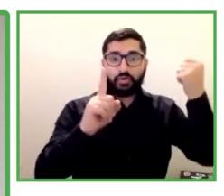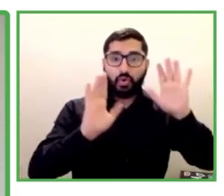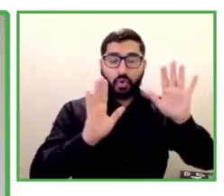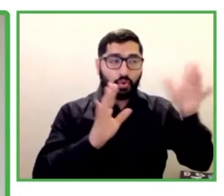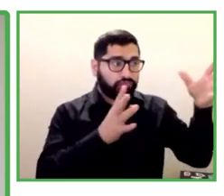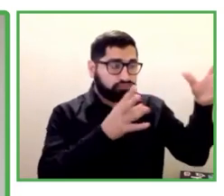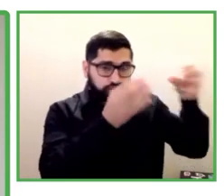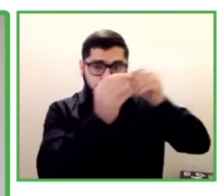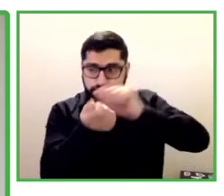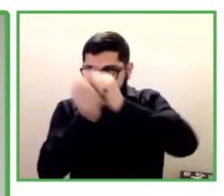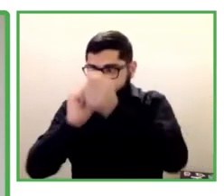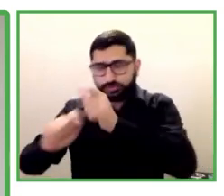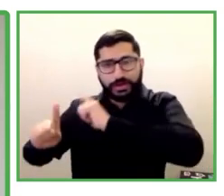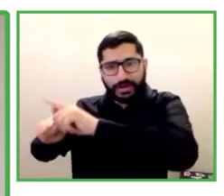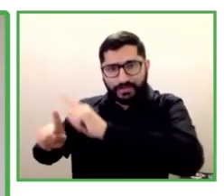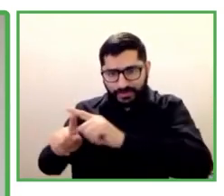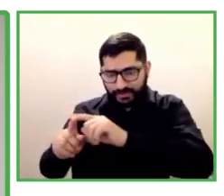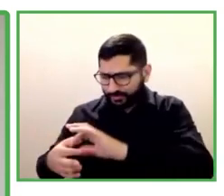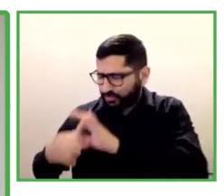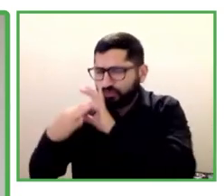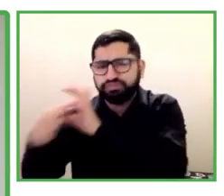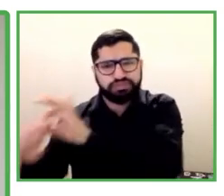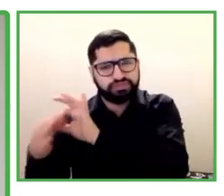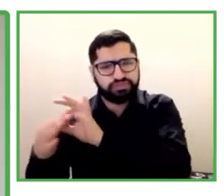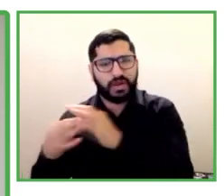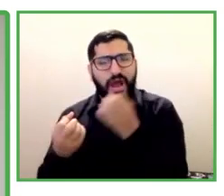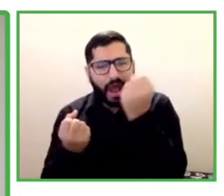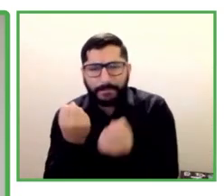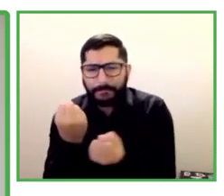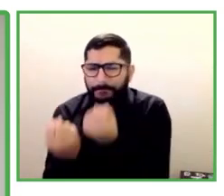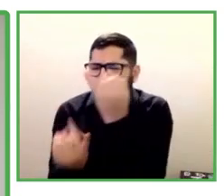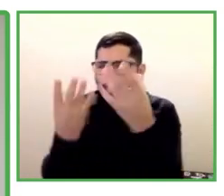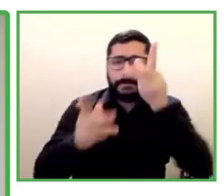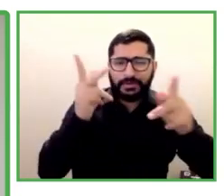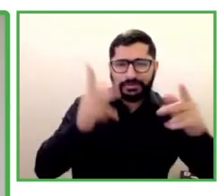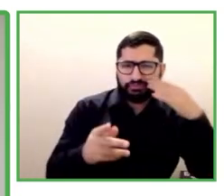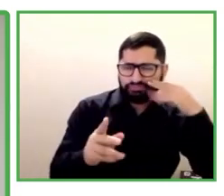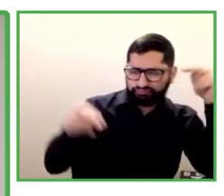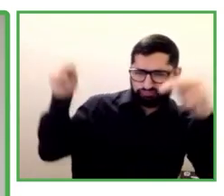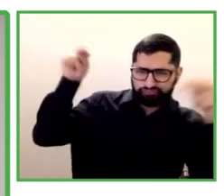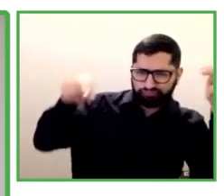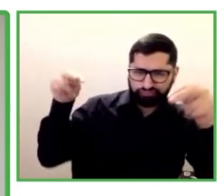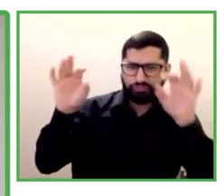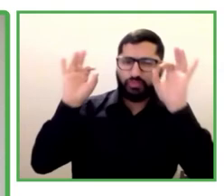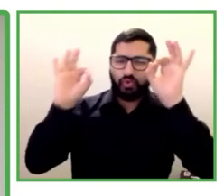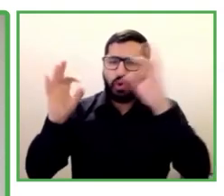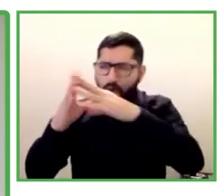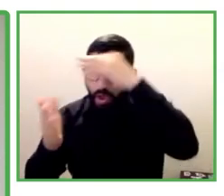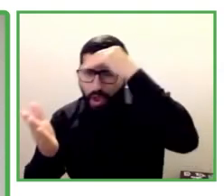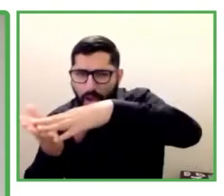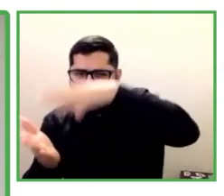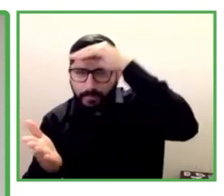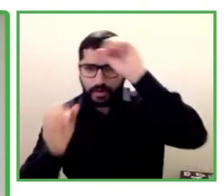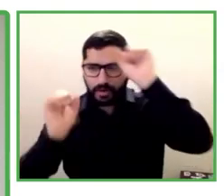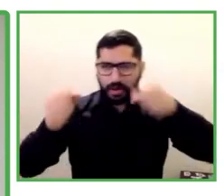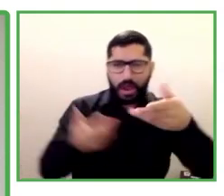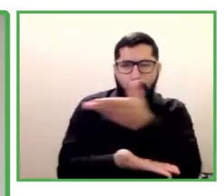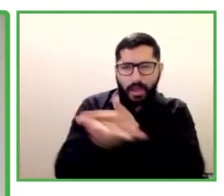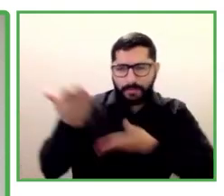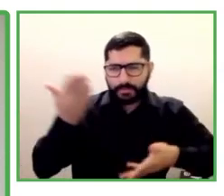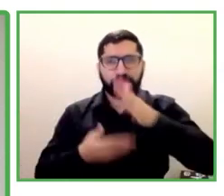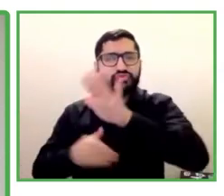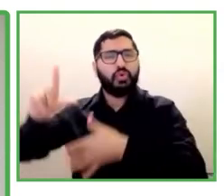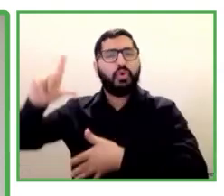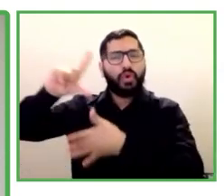Hay mucho conocimiento y muchos aprendizajes también que se pueden compartir en Latinoamérica. Bueno, vamos a seguir avanzando con